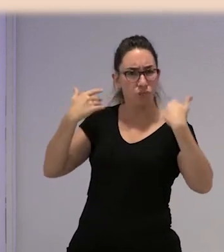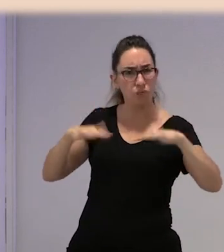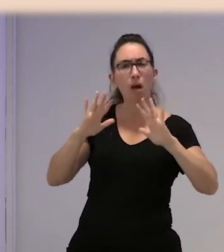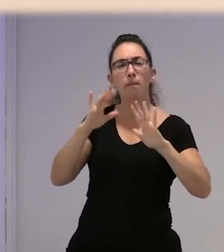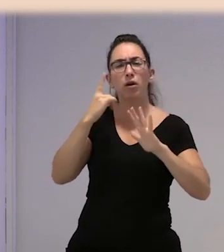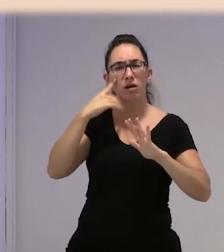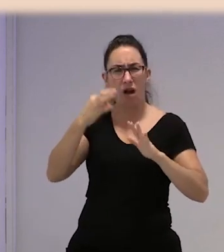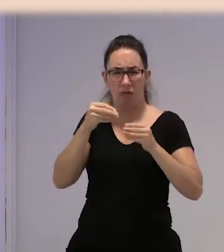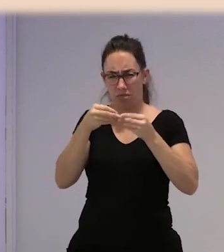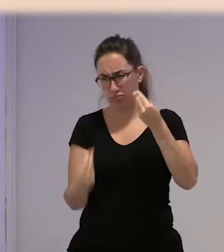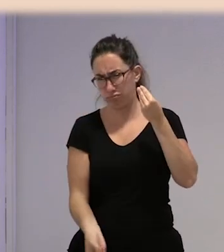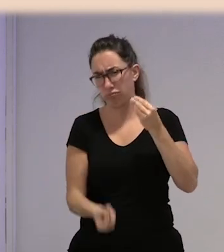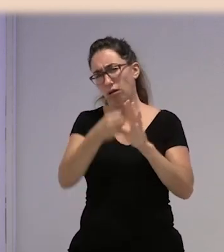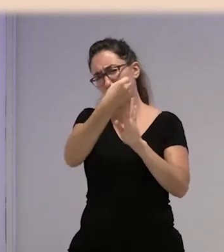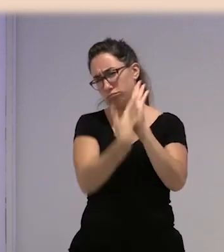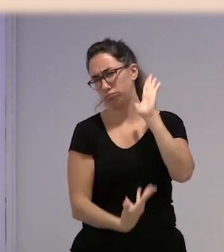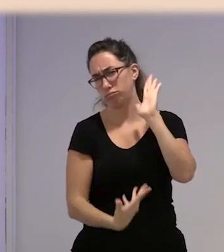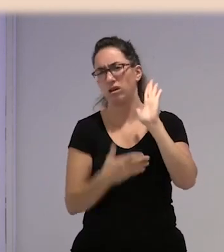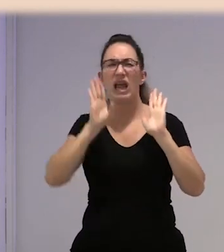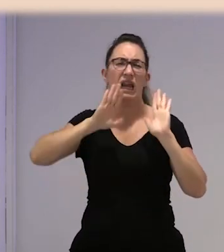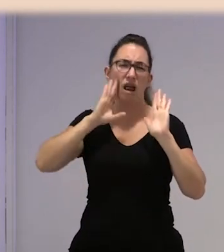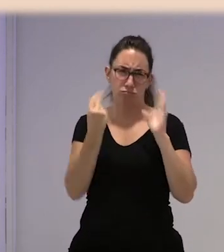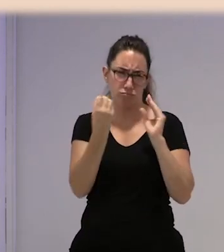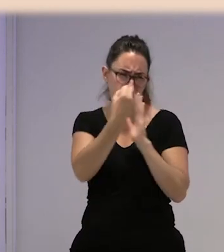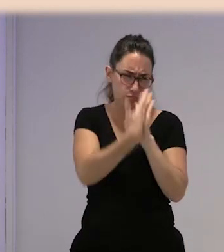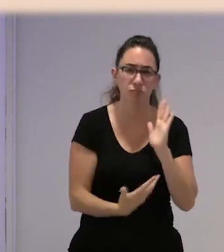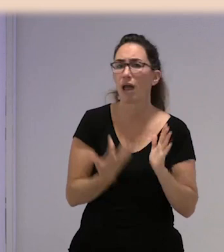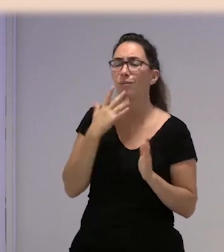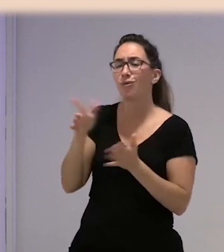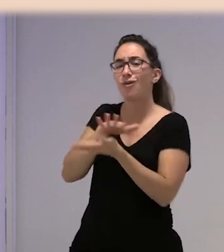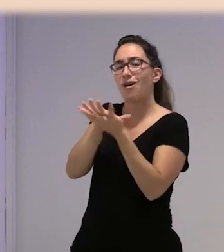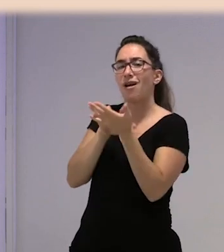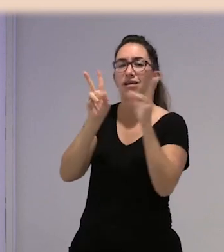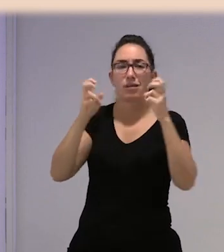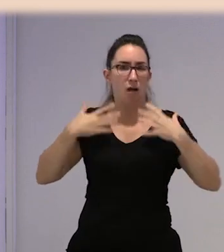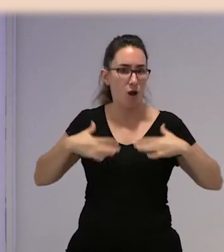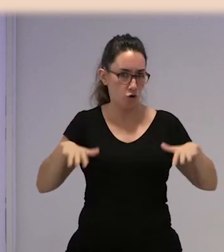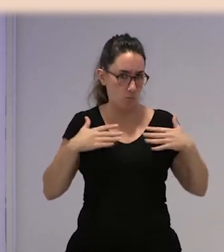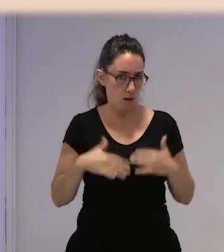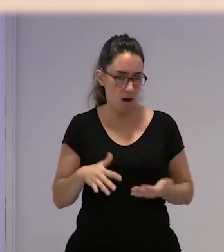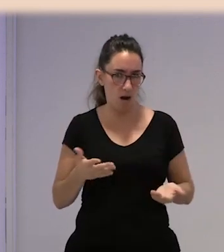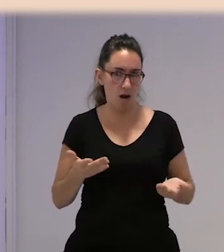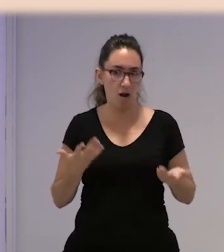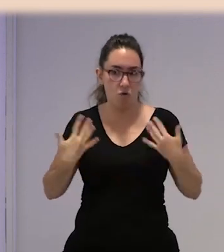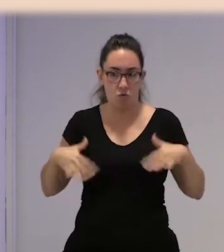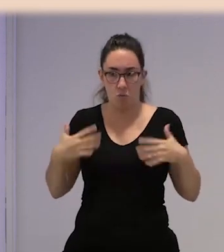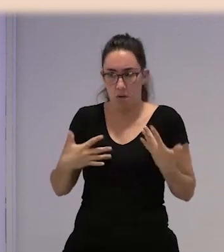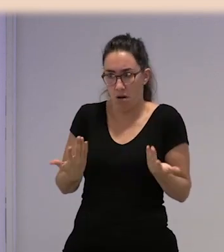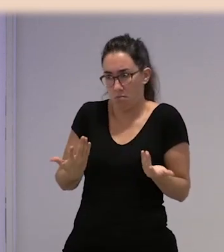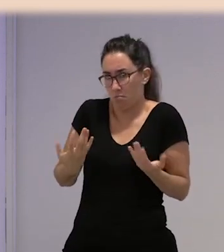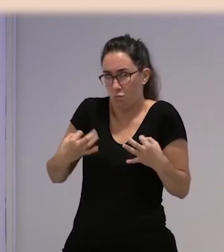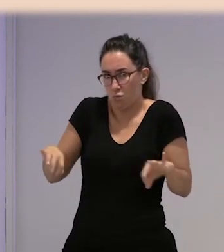ilegalidades que se cometen. Además, me decíais que todos los días hablabas, por ejemplo, de la ropa, pero algo tan normal